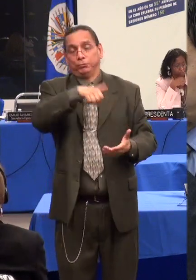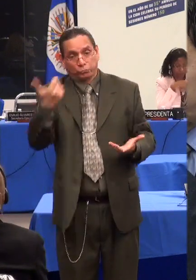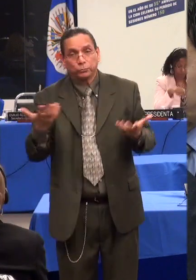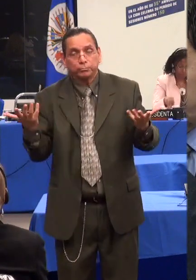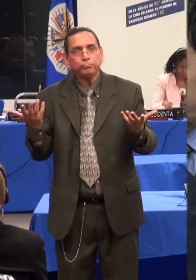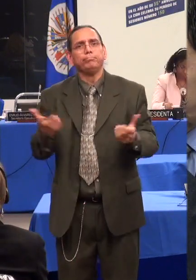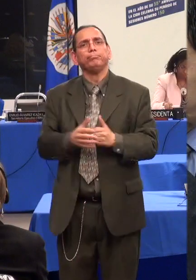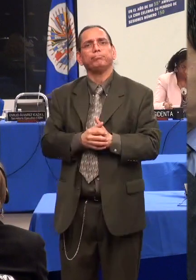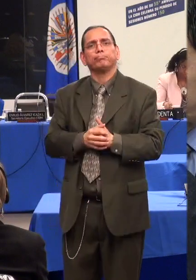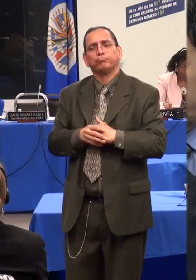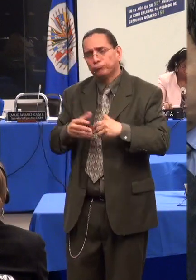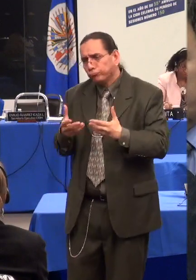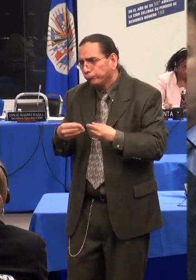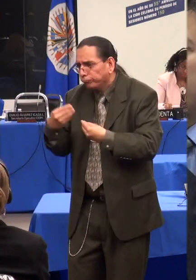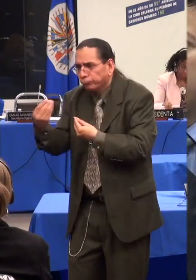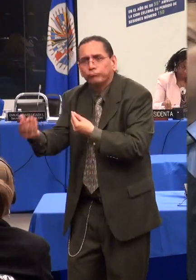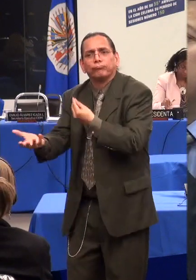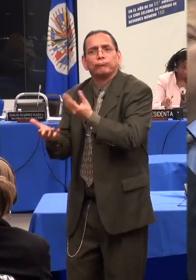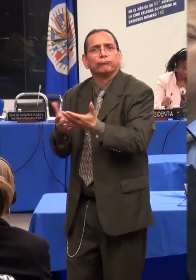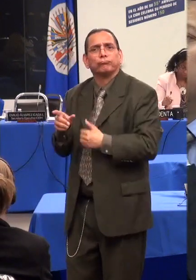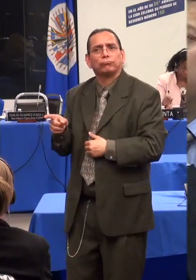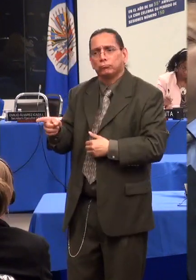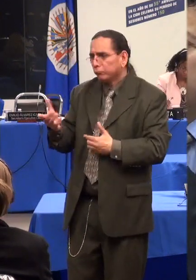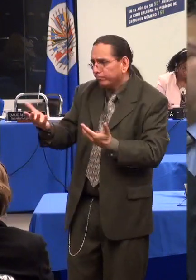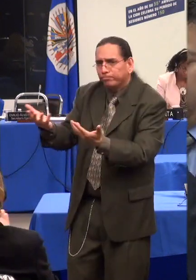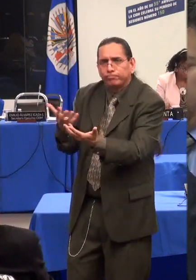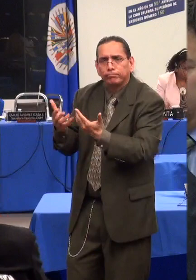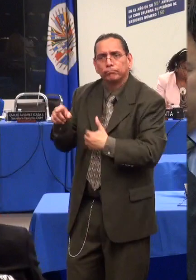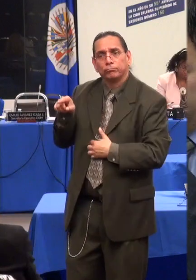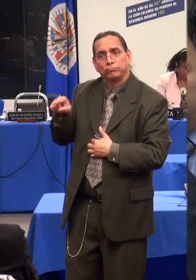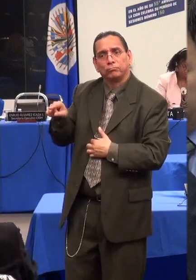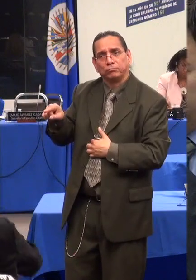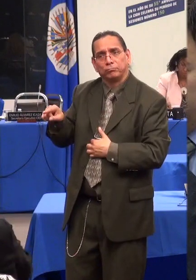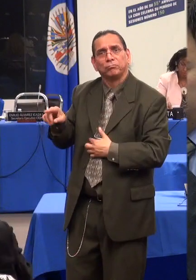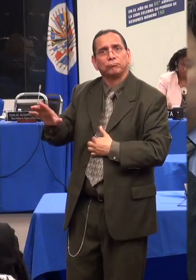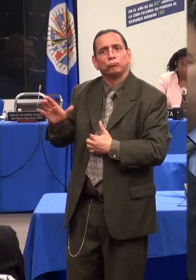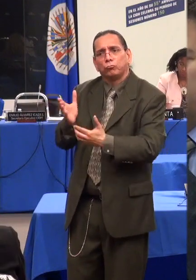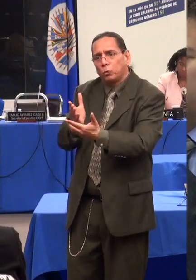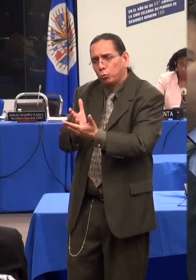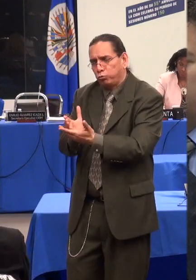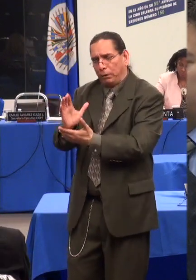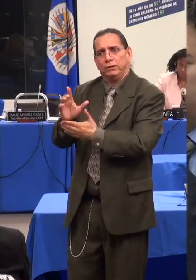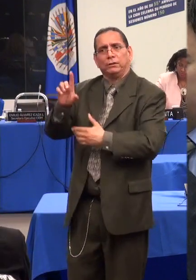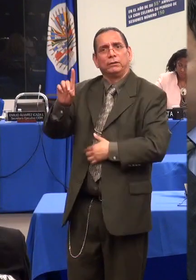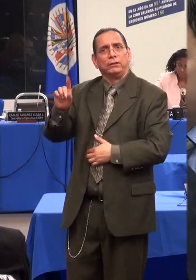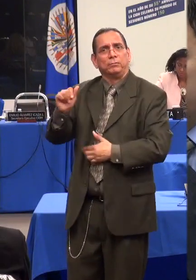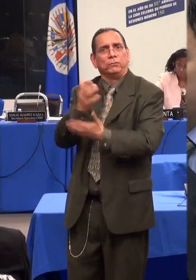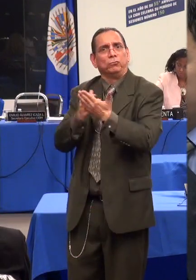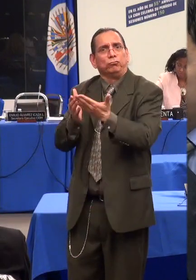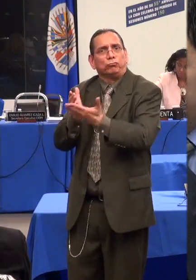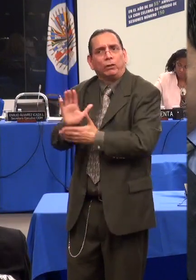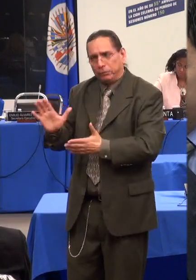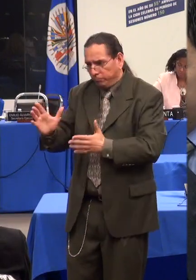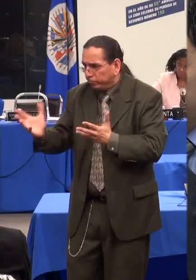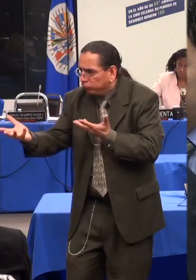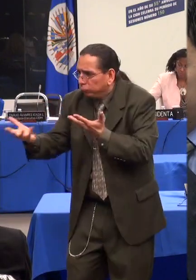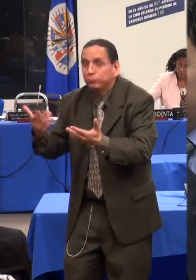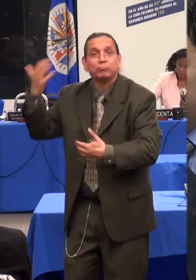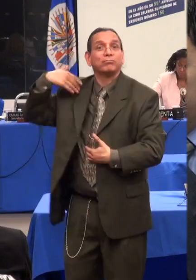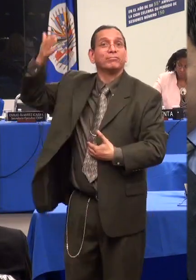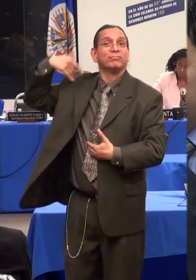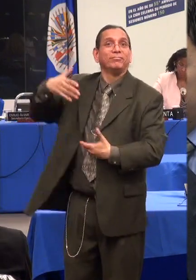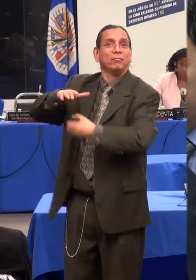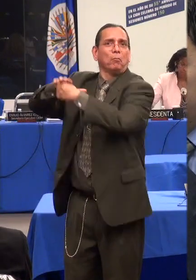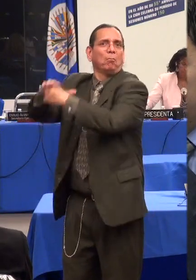garantía de los derechos de las personas con discapacidad y que con la participación de todos los sectores y actores, bajo la coordinación